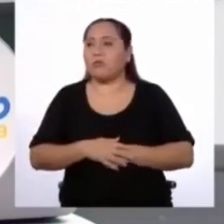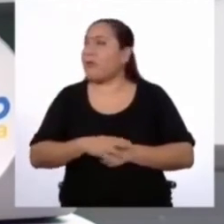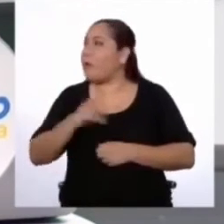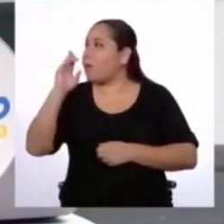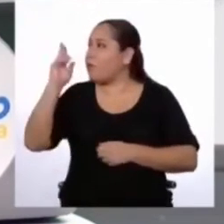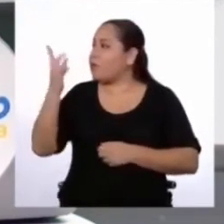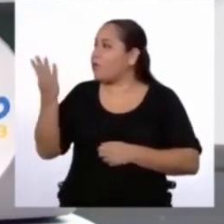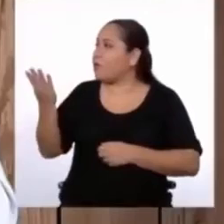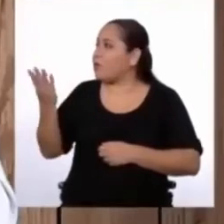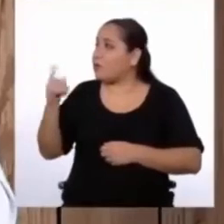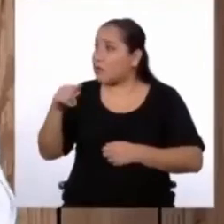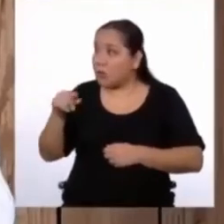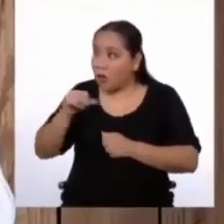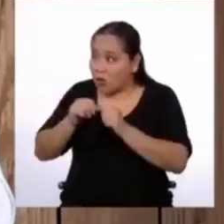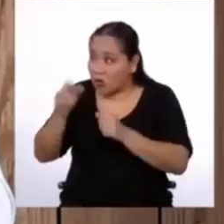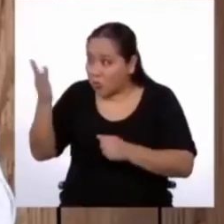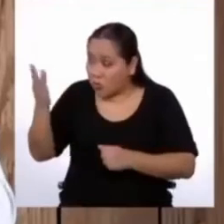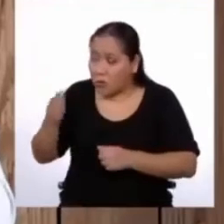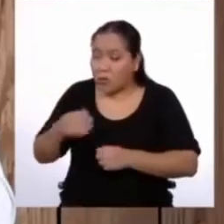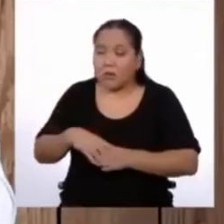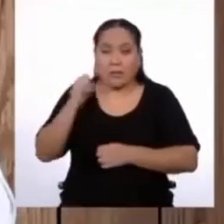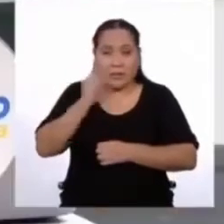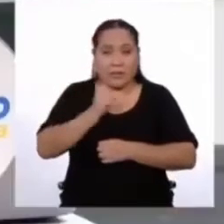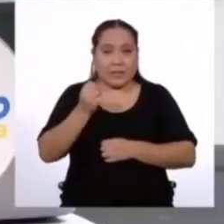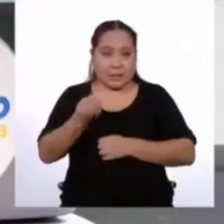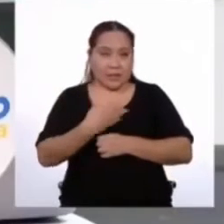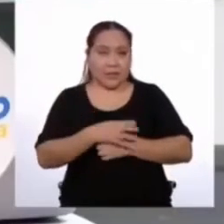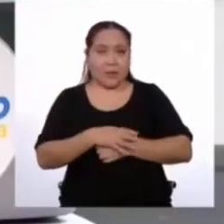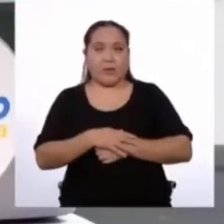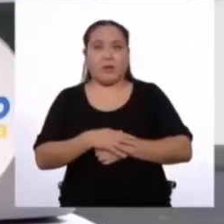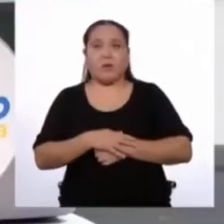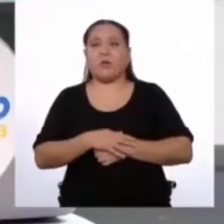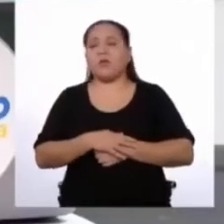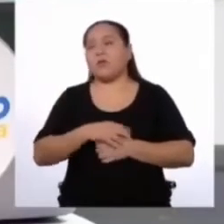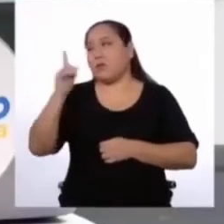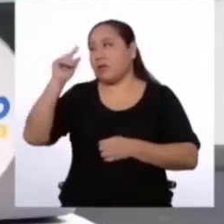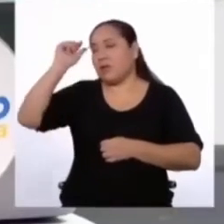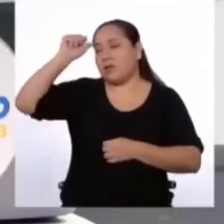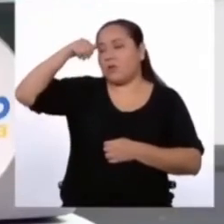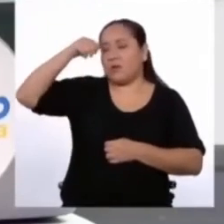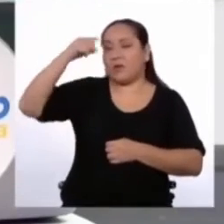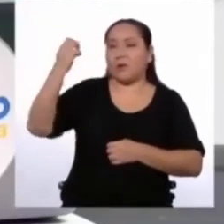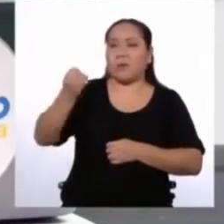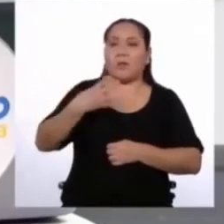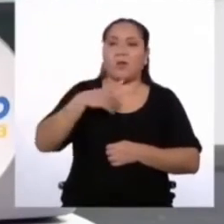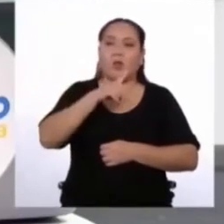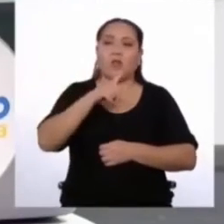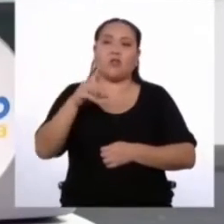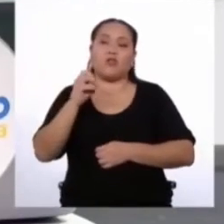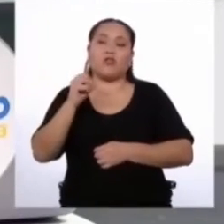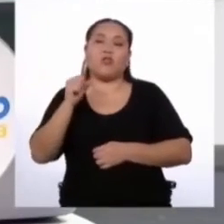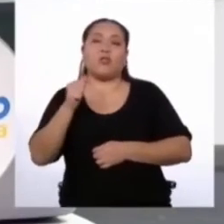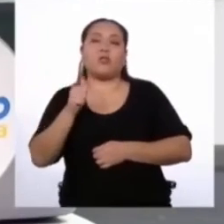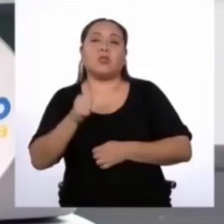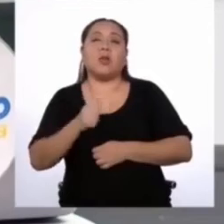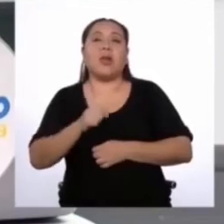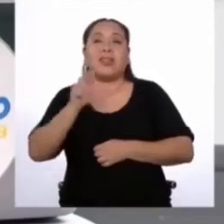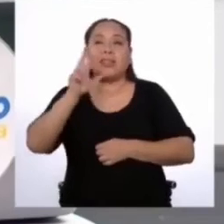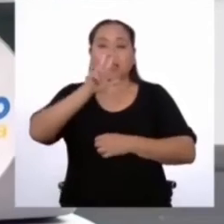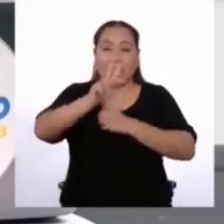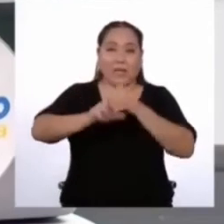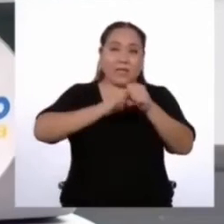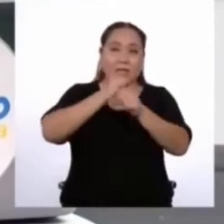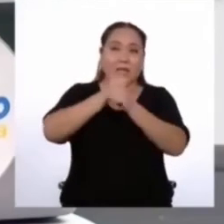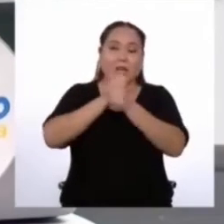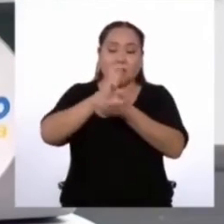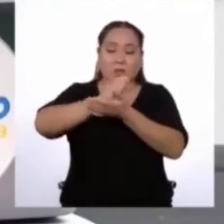Profesor, profesor, ¿sigue ahí? Sí, Jonathan. Dime. ¿Se acuerda que me dijo que Mario Varga Diosa se demoró como tres años en